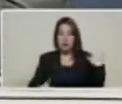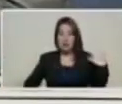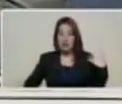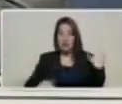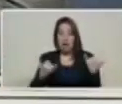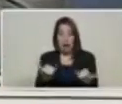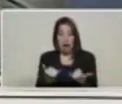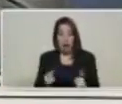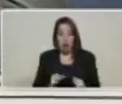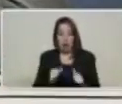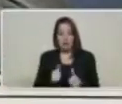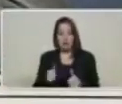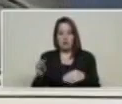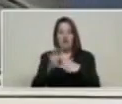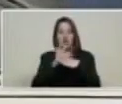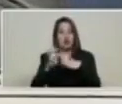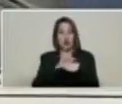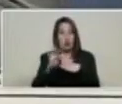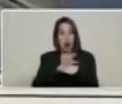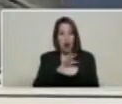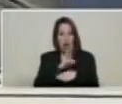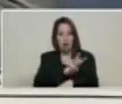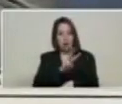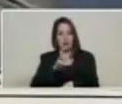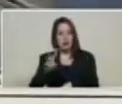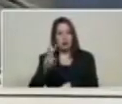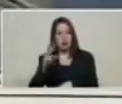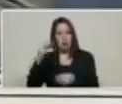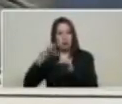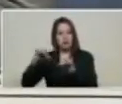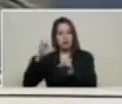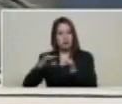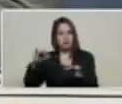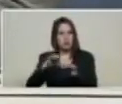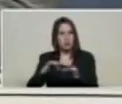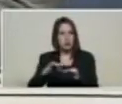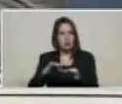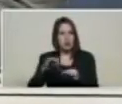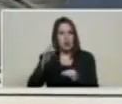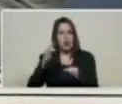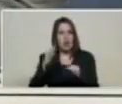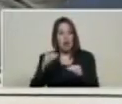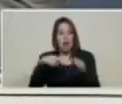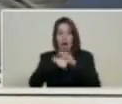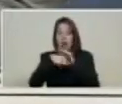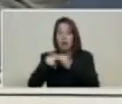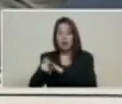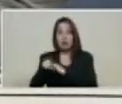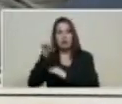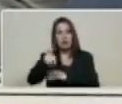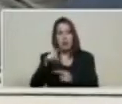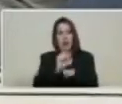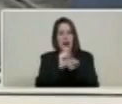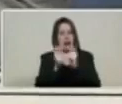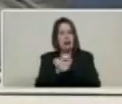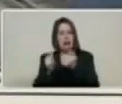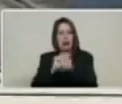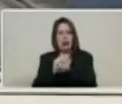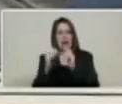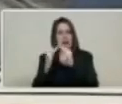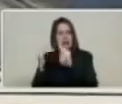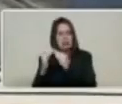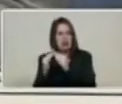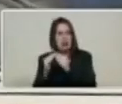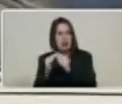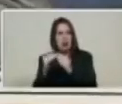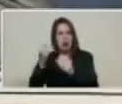funcionamiento en este caso la página del petro y el explorador de bloques dentro del sistema blockchain de nuestra moneda digital el